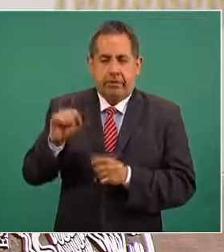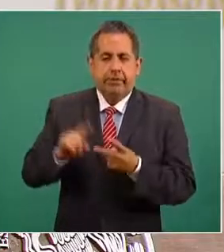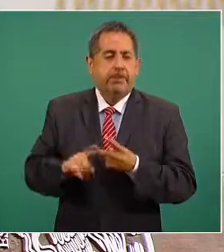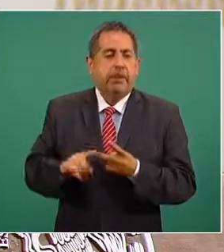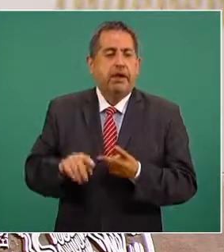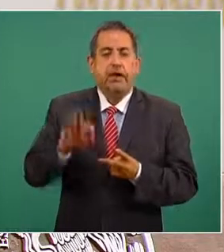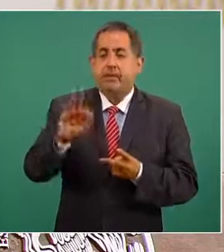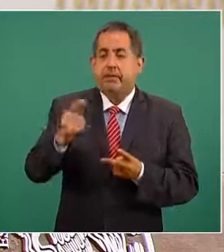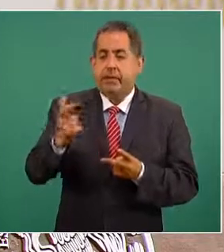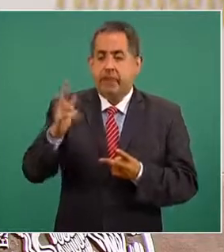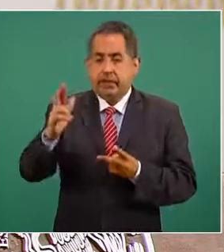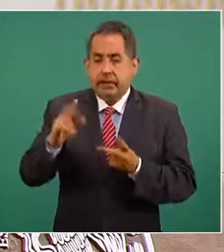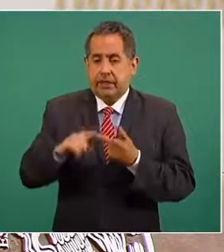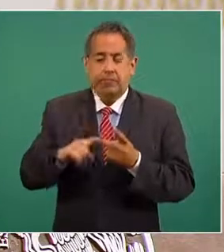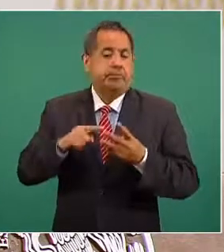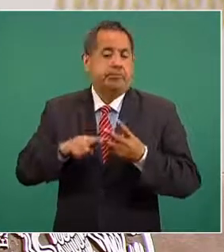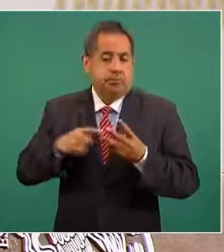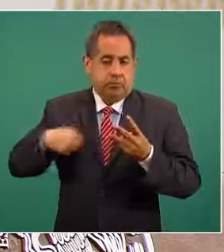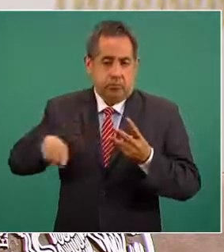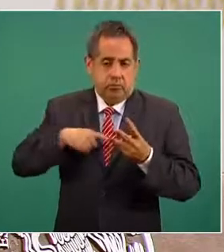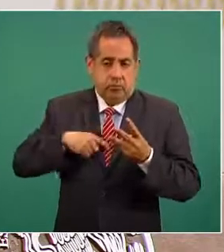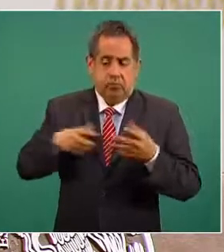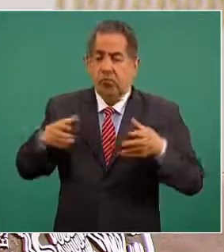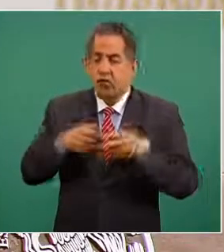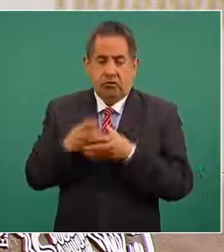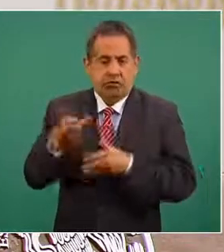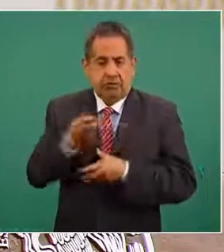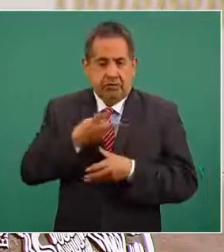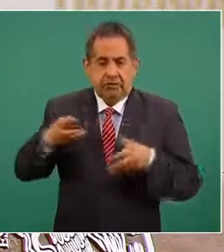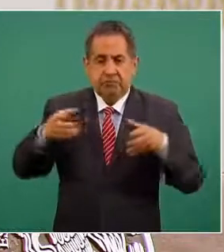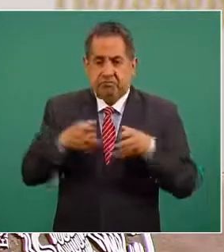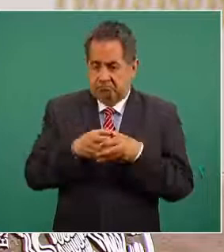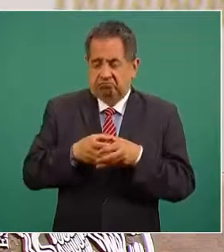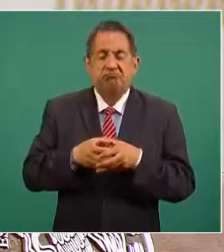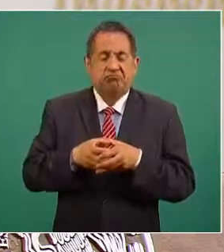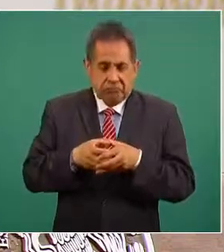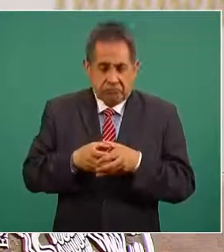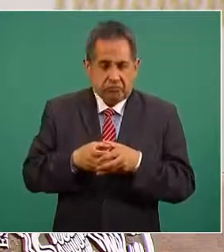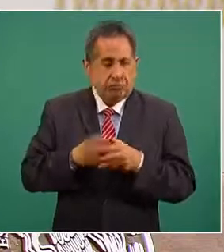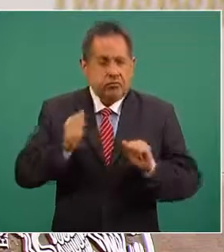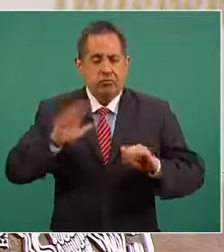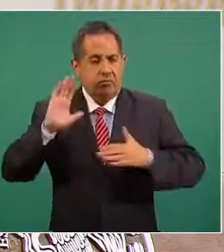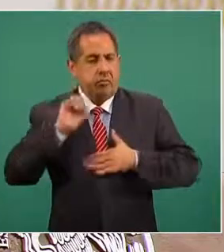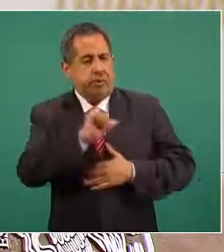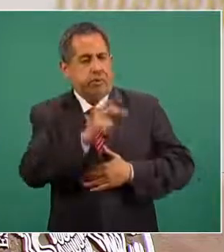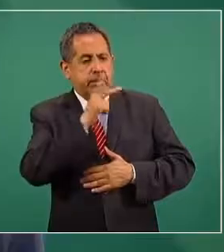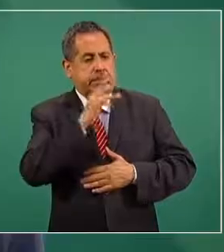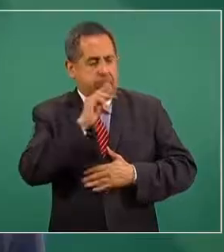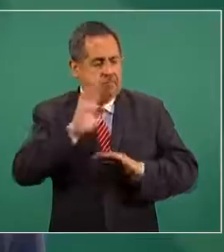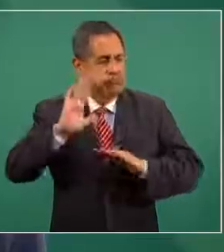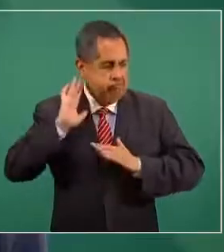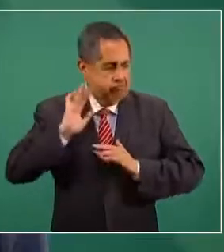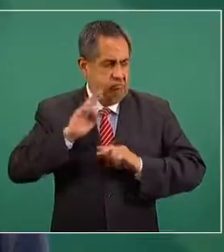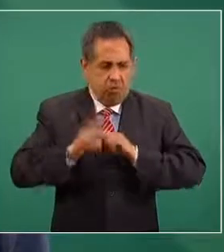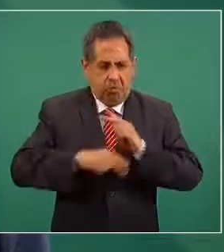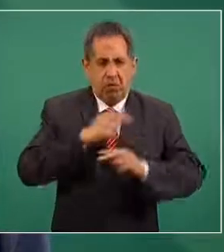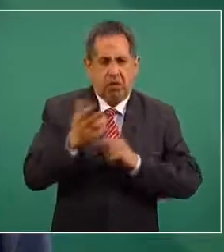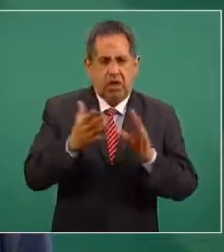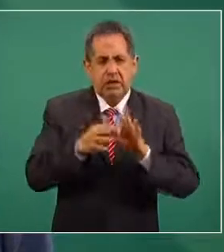y nosotros el Poder Ejecutivo y hay el compromiso con las madres con los padres de